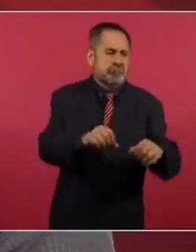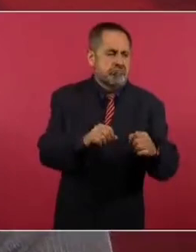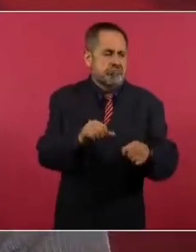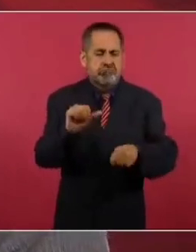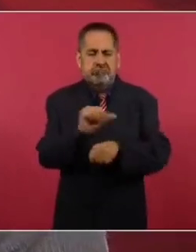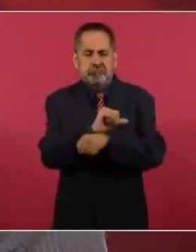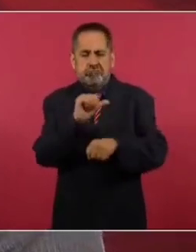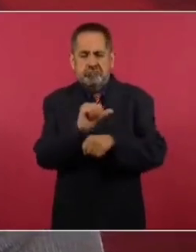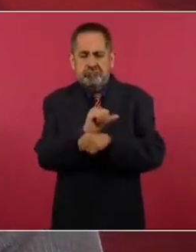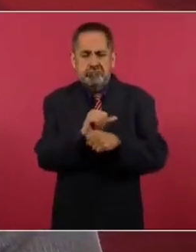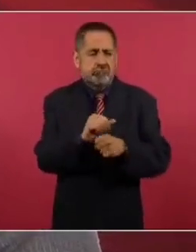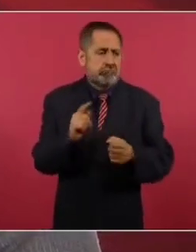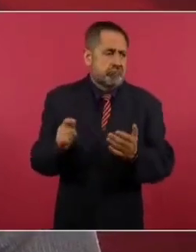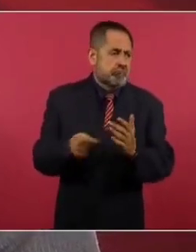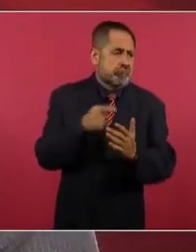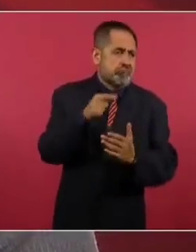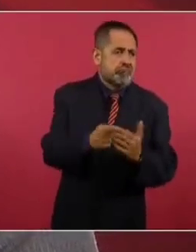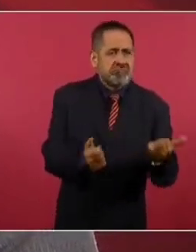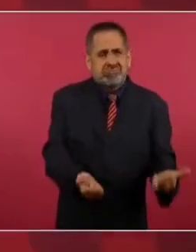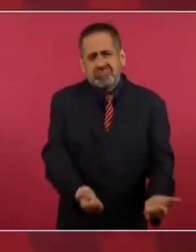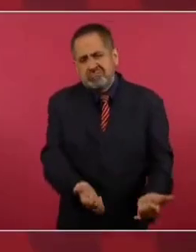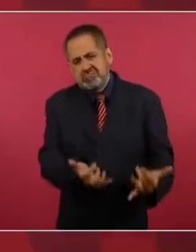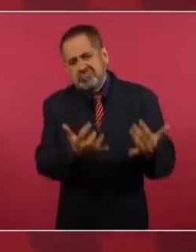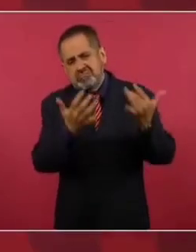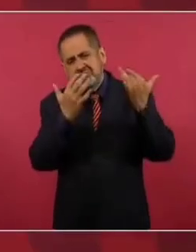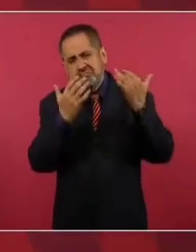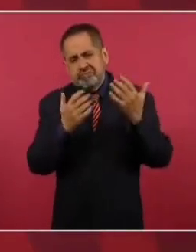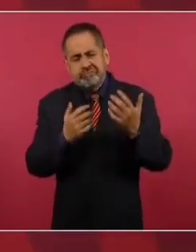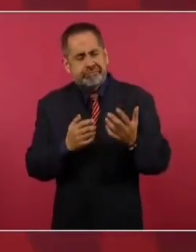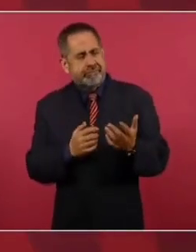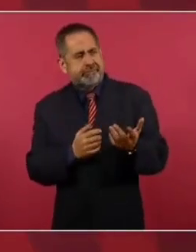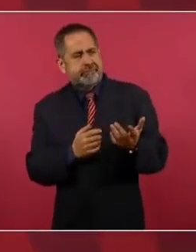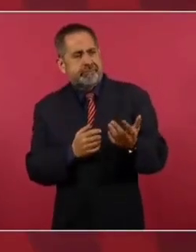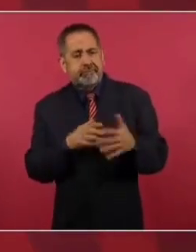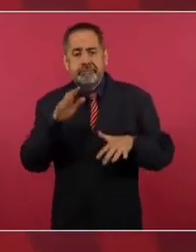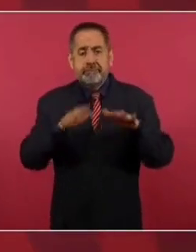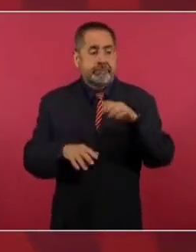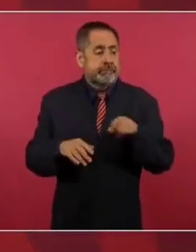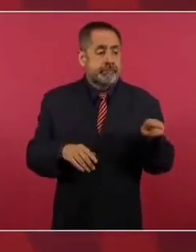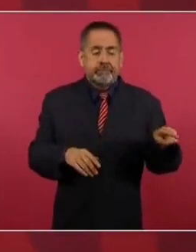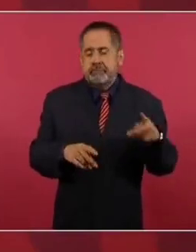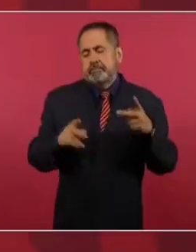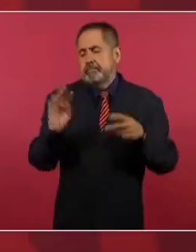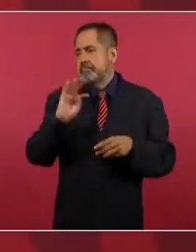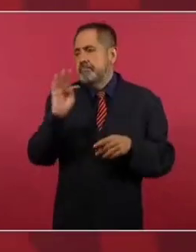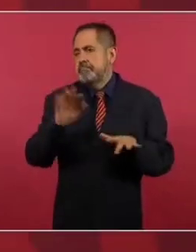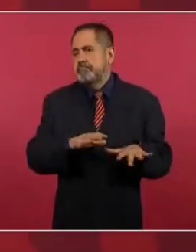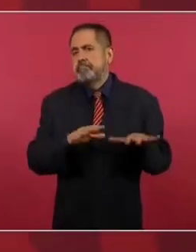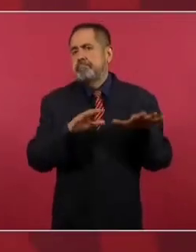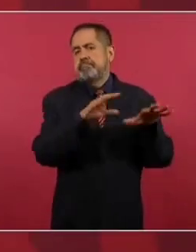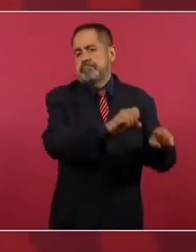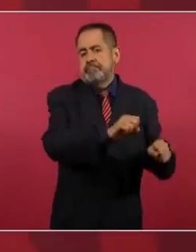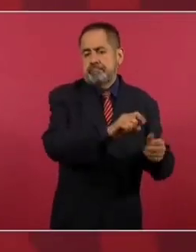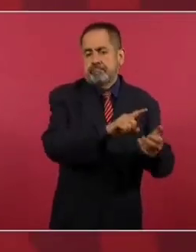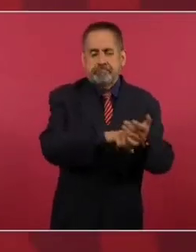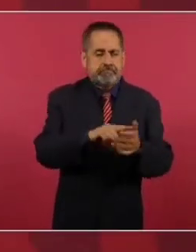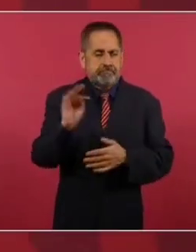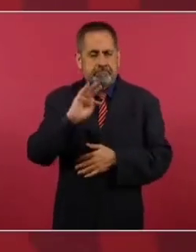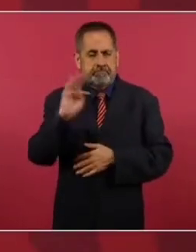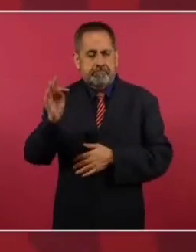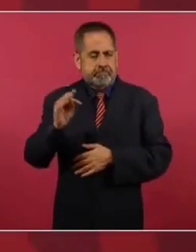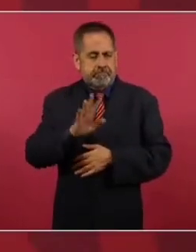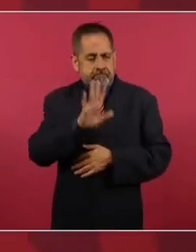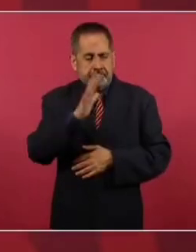cuando se detiene a presuntos